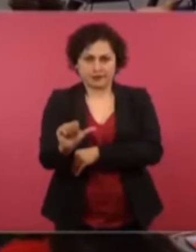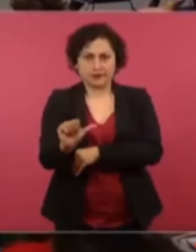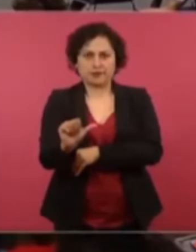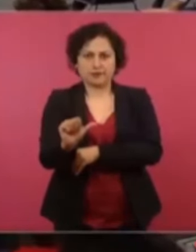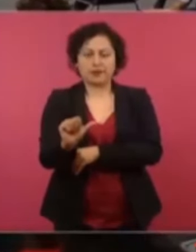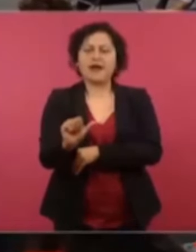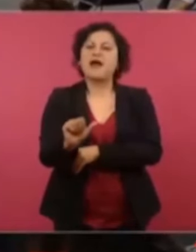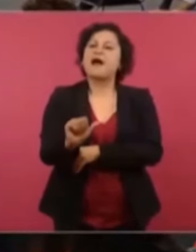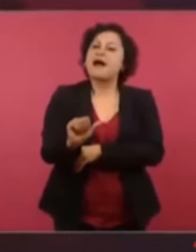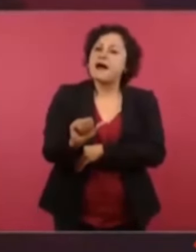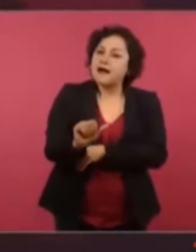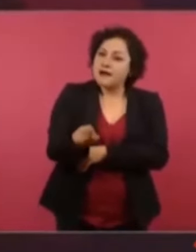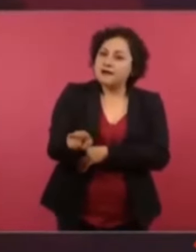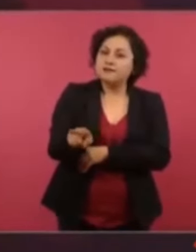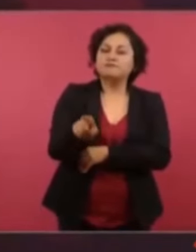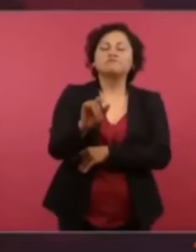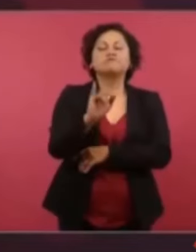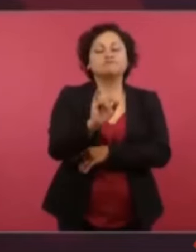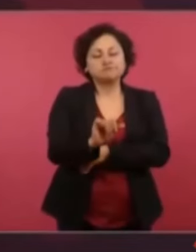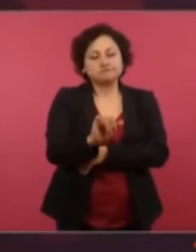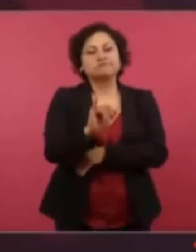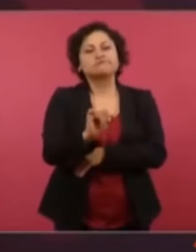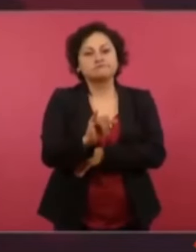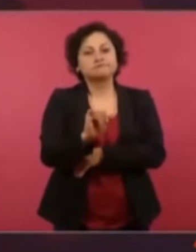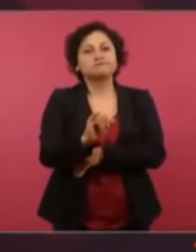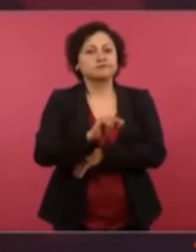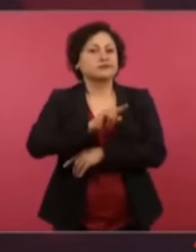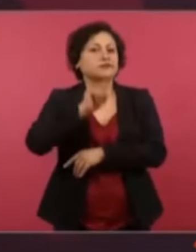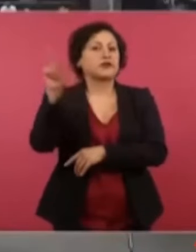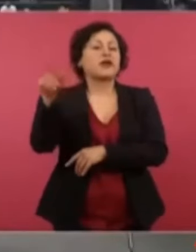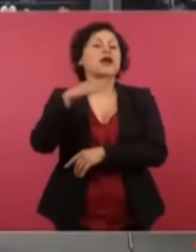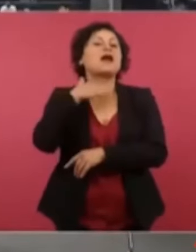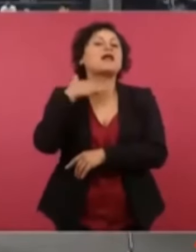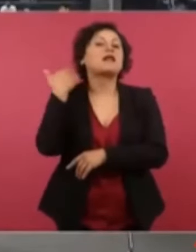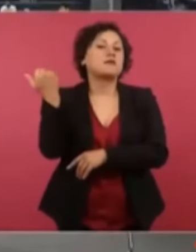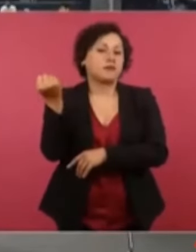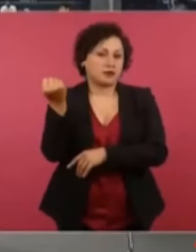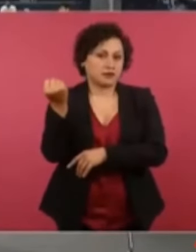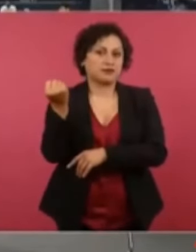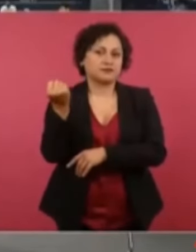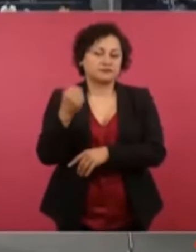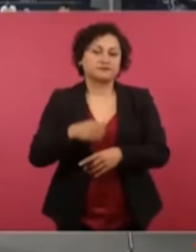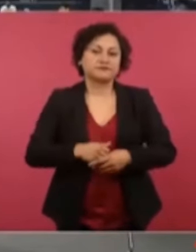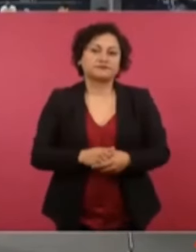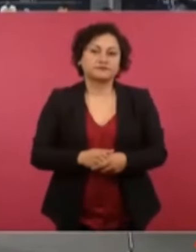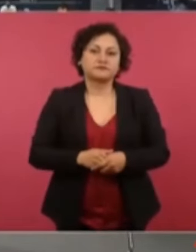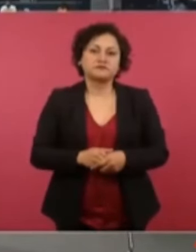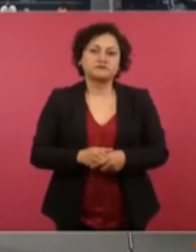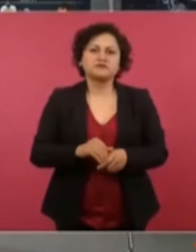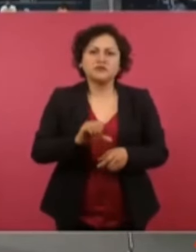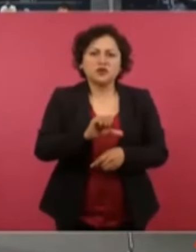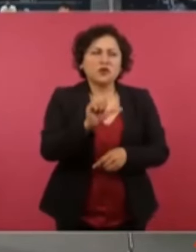Ah, sí. Un medio público de Alemania, pero también con la de Londres.